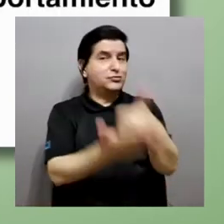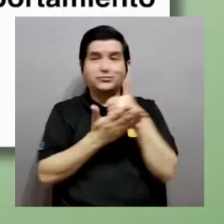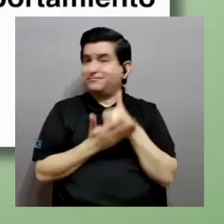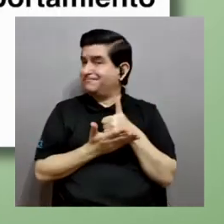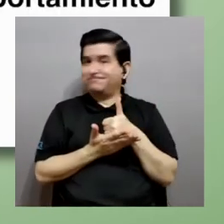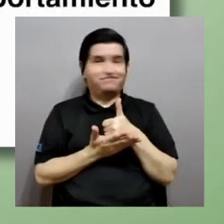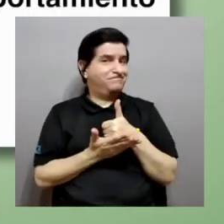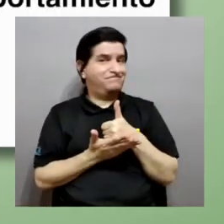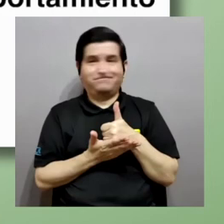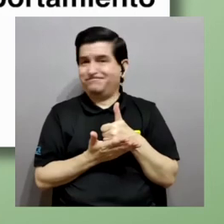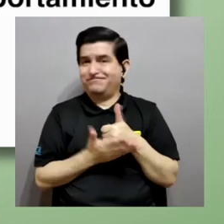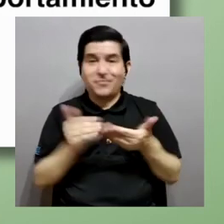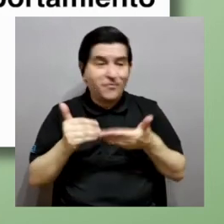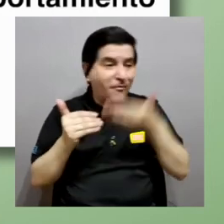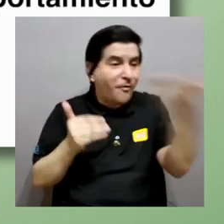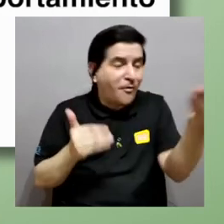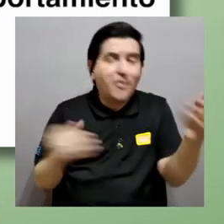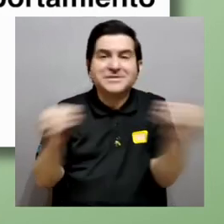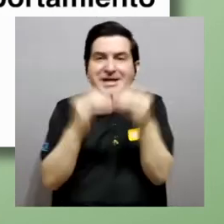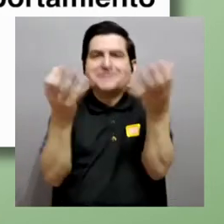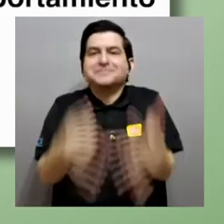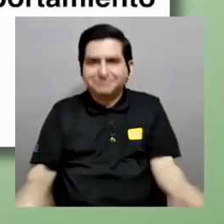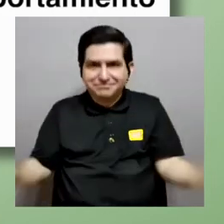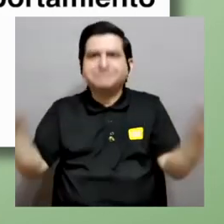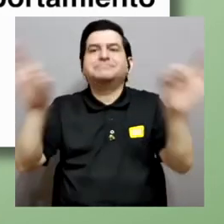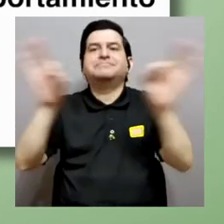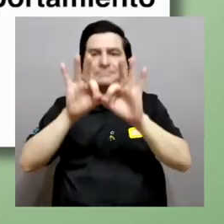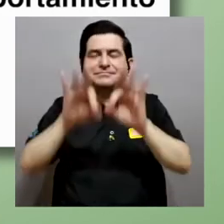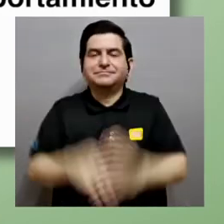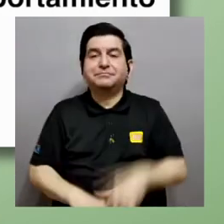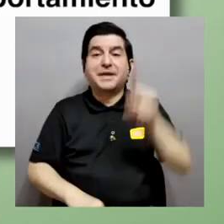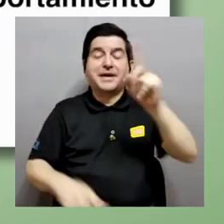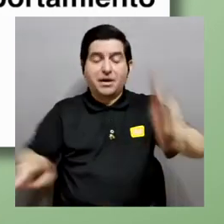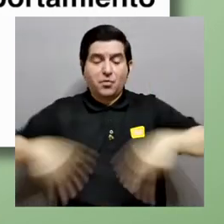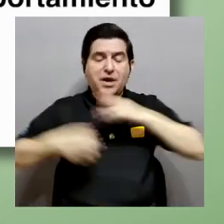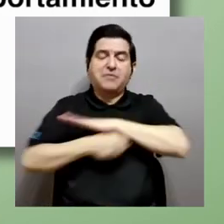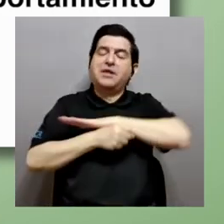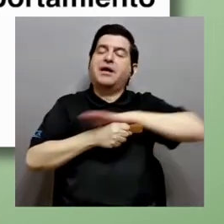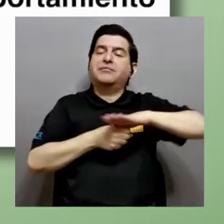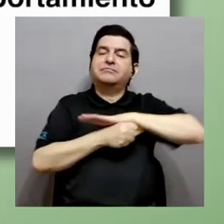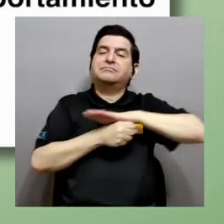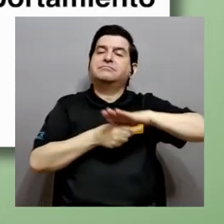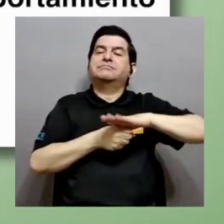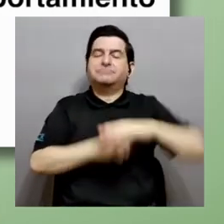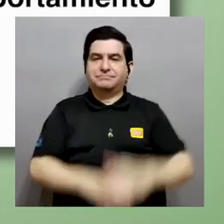está ayudando con muchas de las cosas que más importan para llevar una vida plena